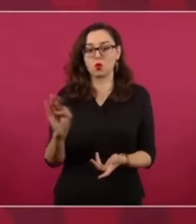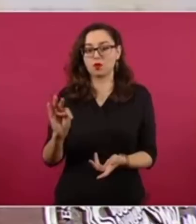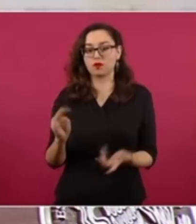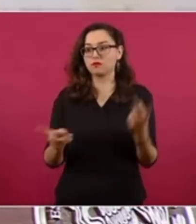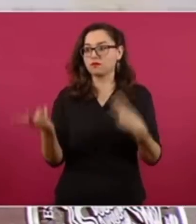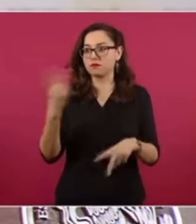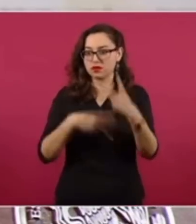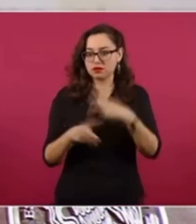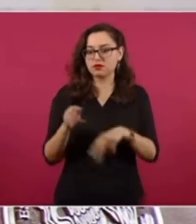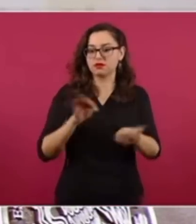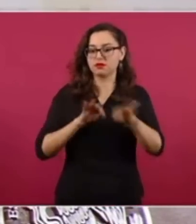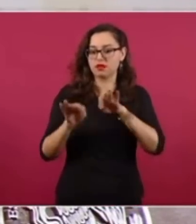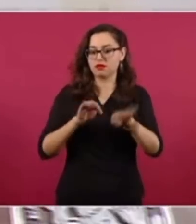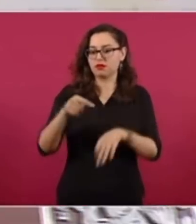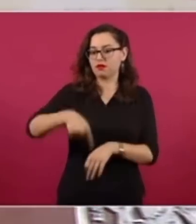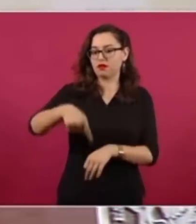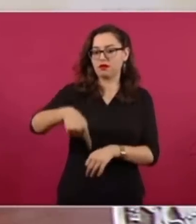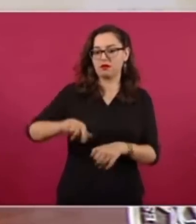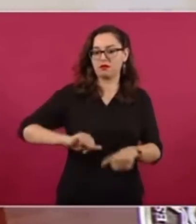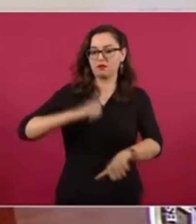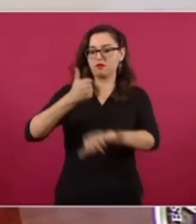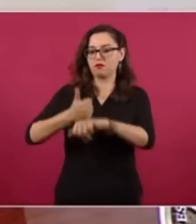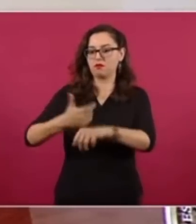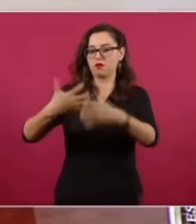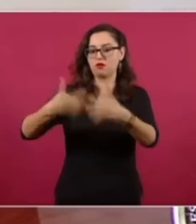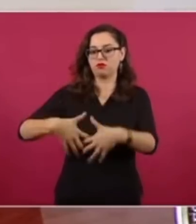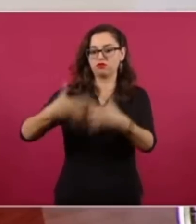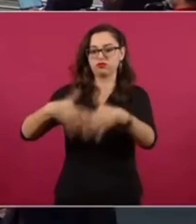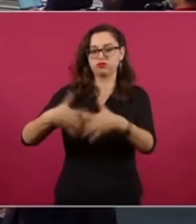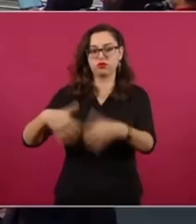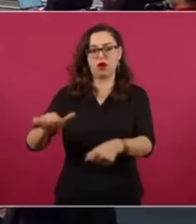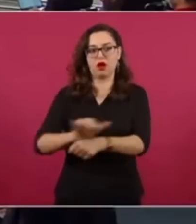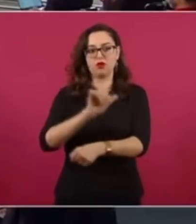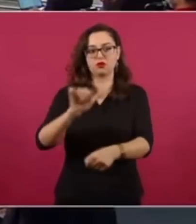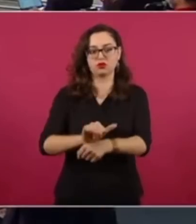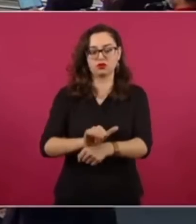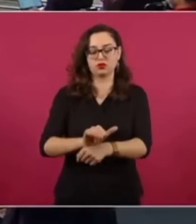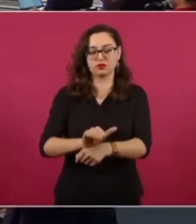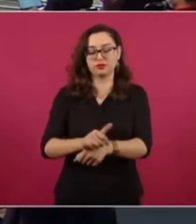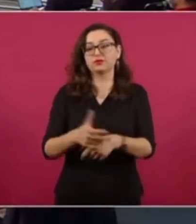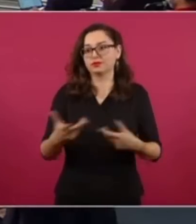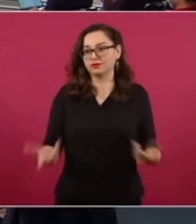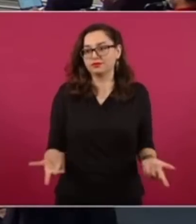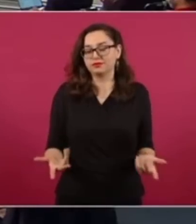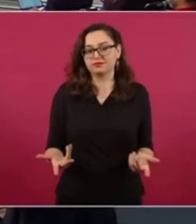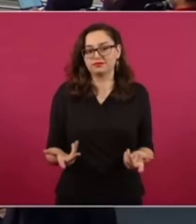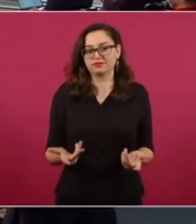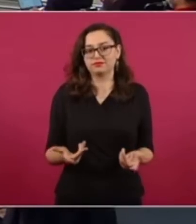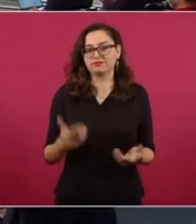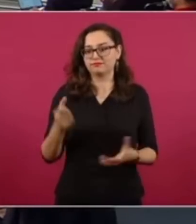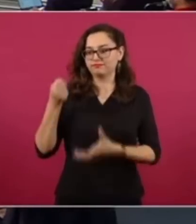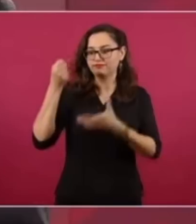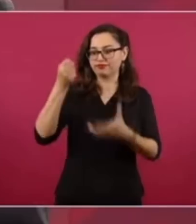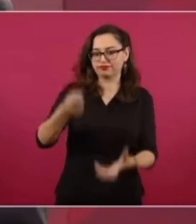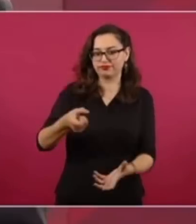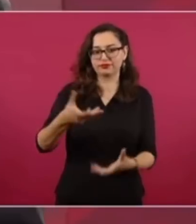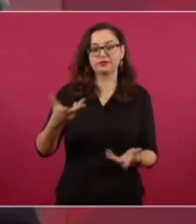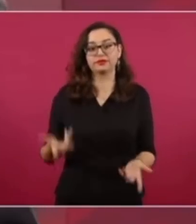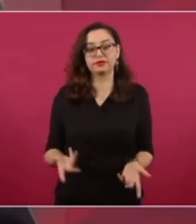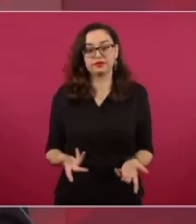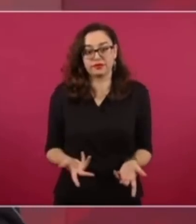se instalen en México. O sea, tenemos este insumo